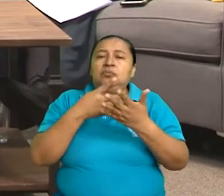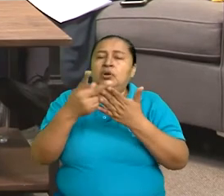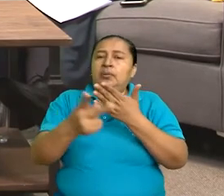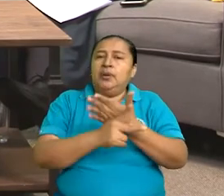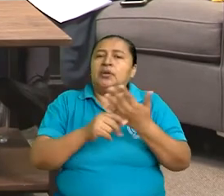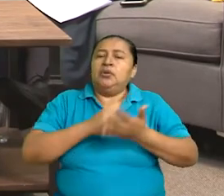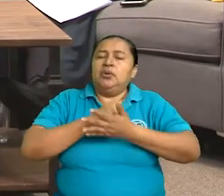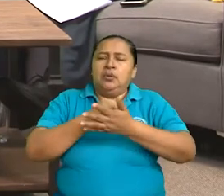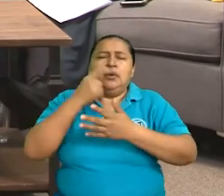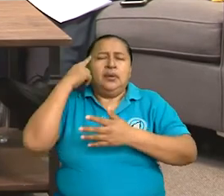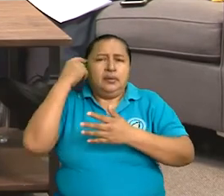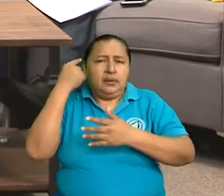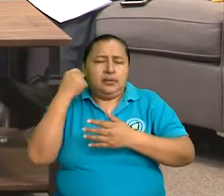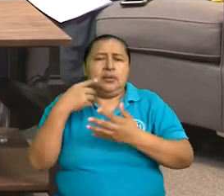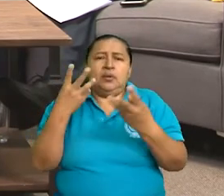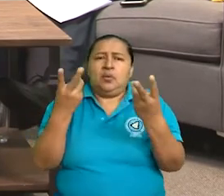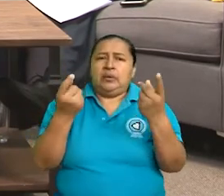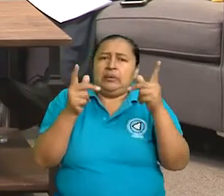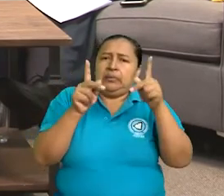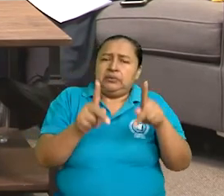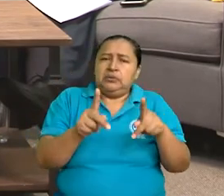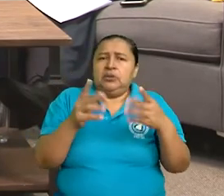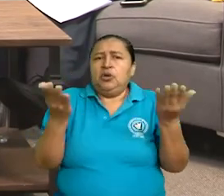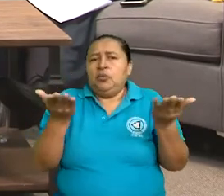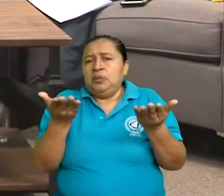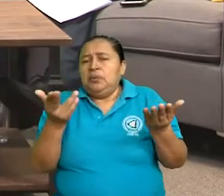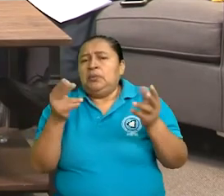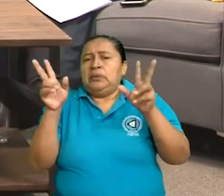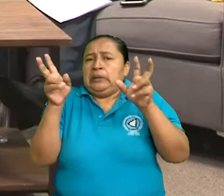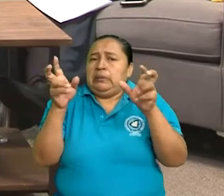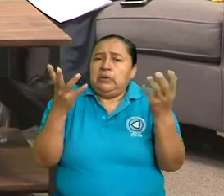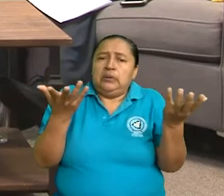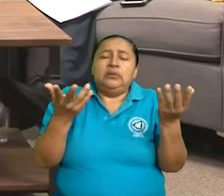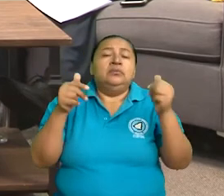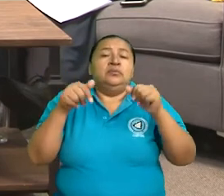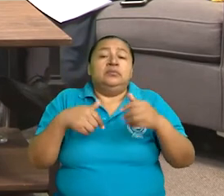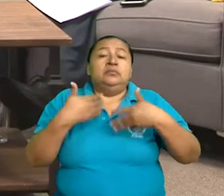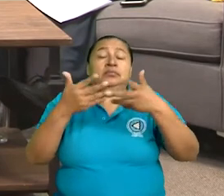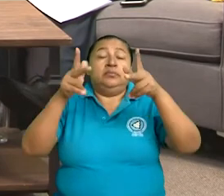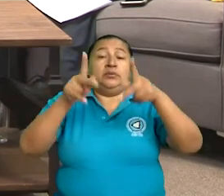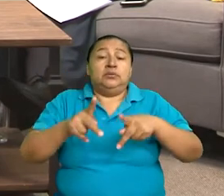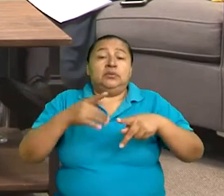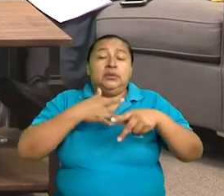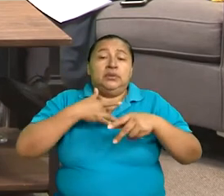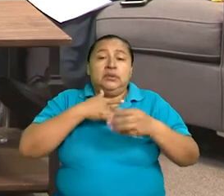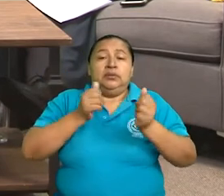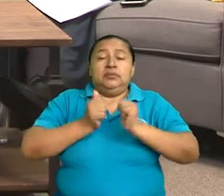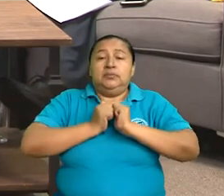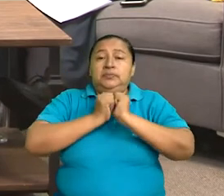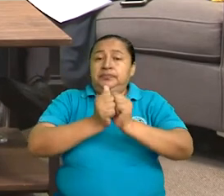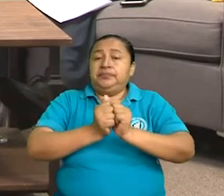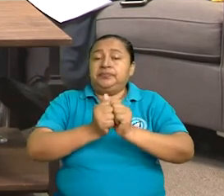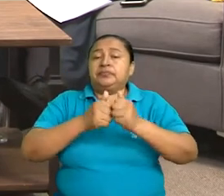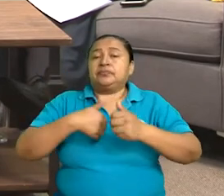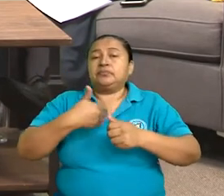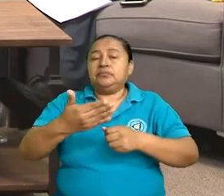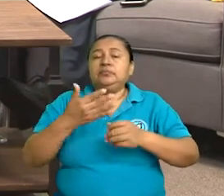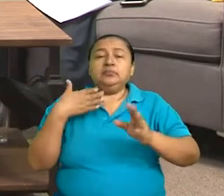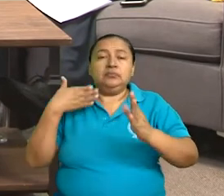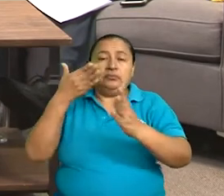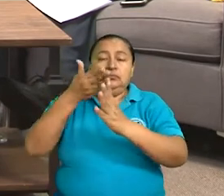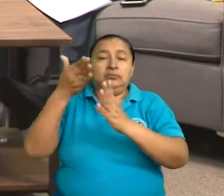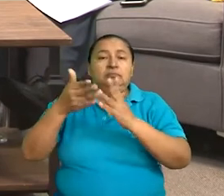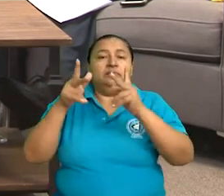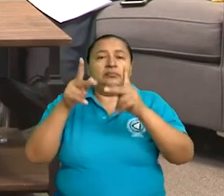y conocernos, ¿no? ¿Cuántos somos? ¿Cómo estamos en términos de personas que requieran acompañamiento directo